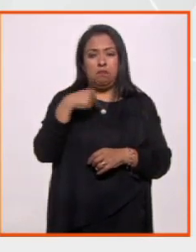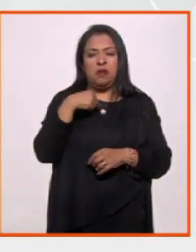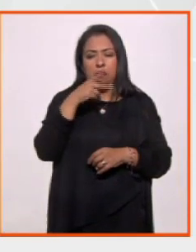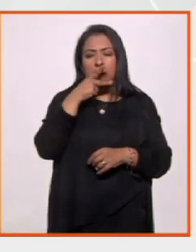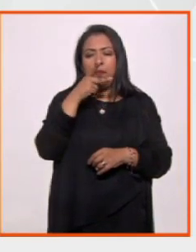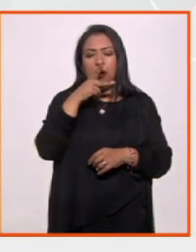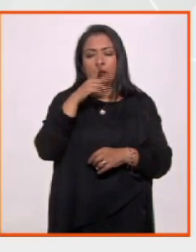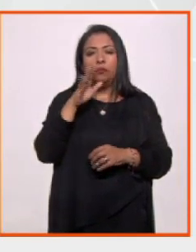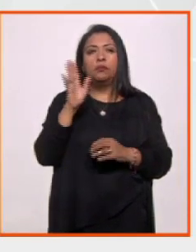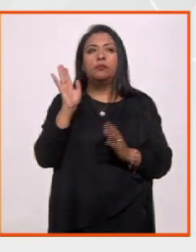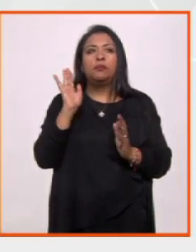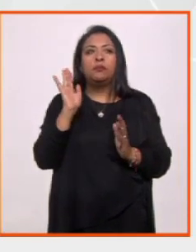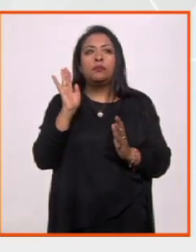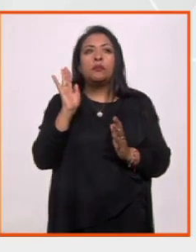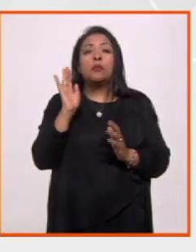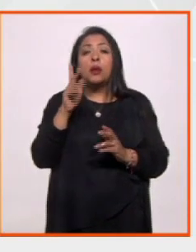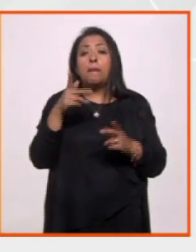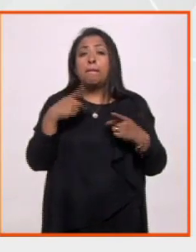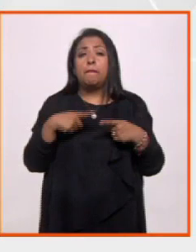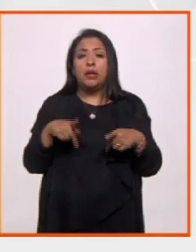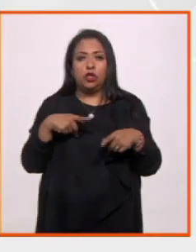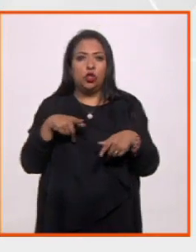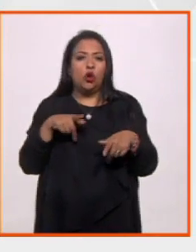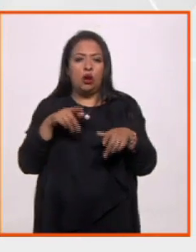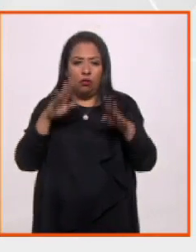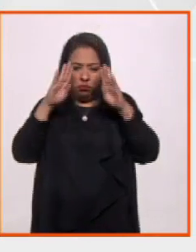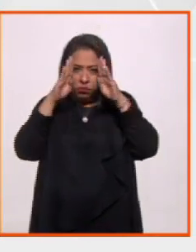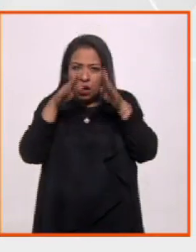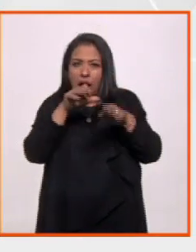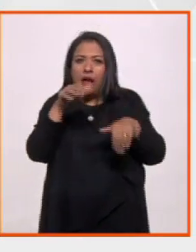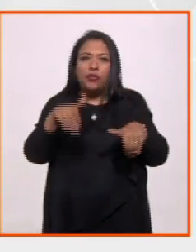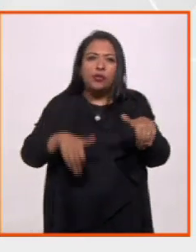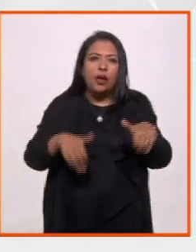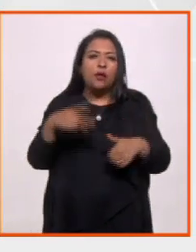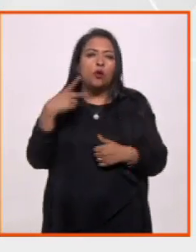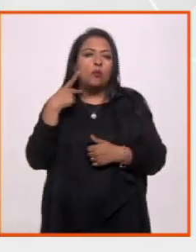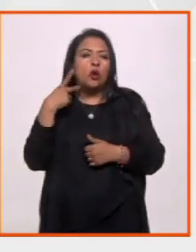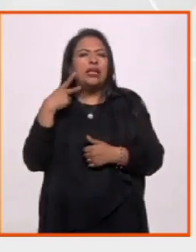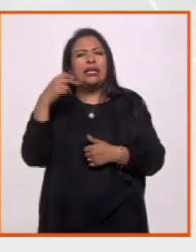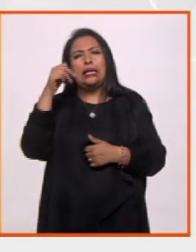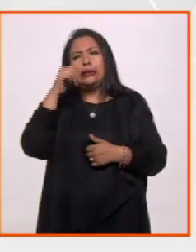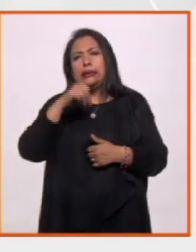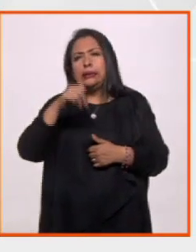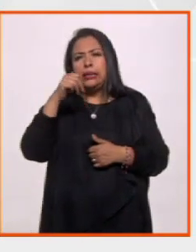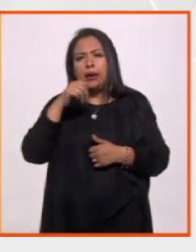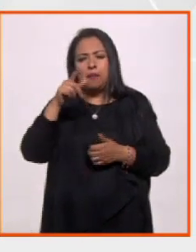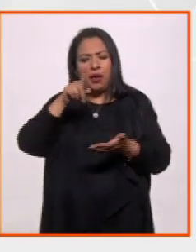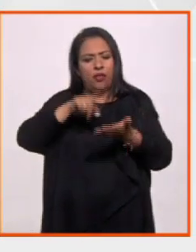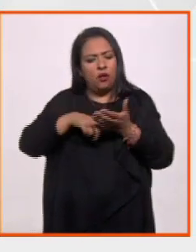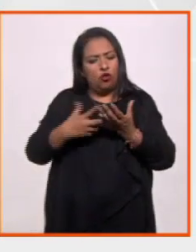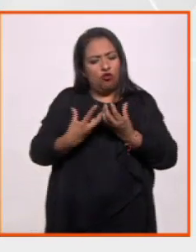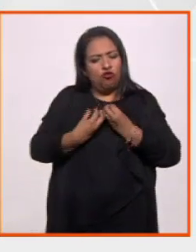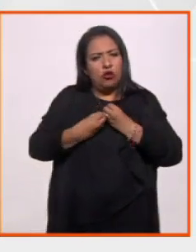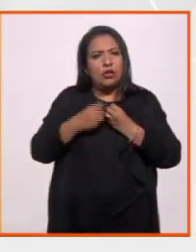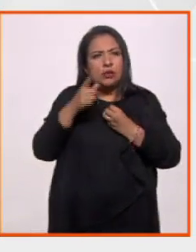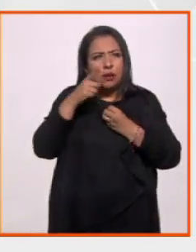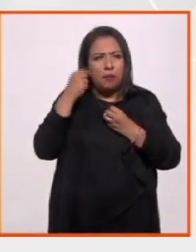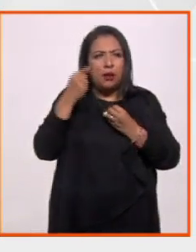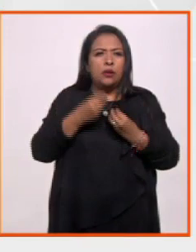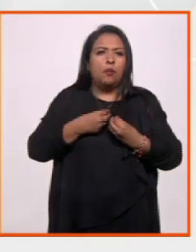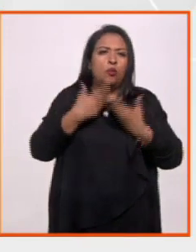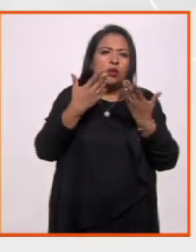una persona de teatro y política que siempre llevó a Zapata consigo en poesía coral,